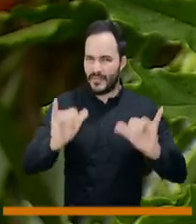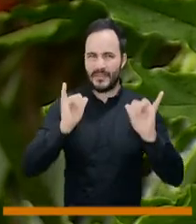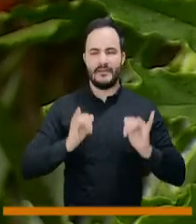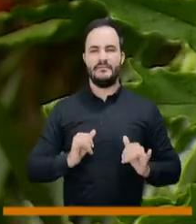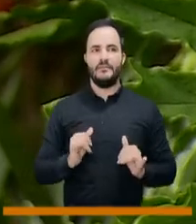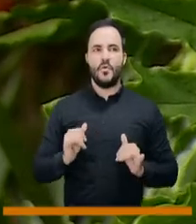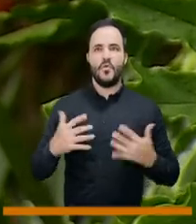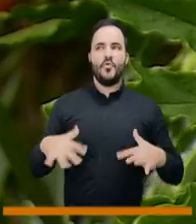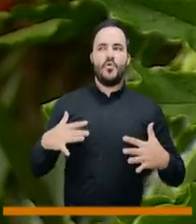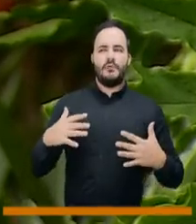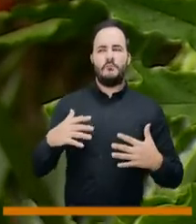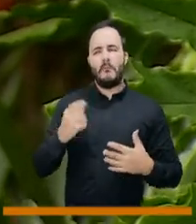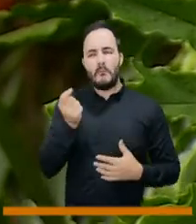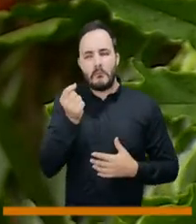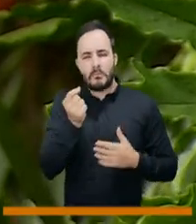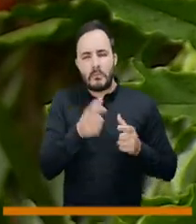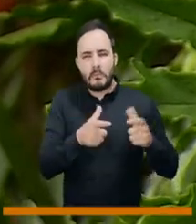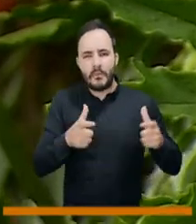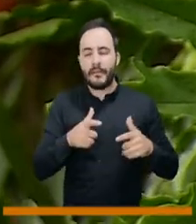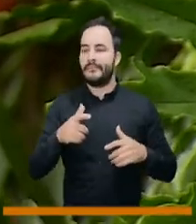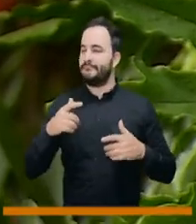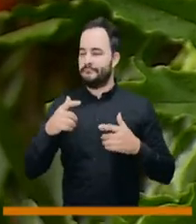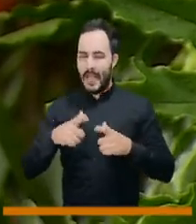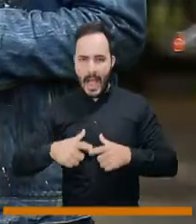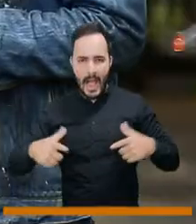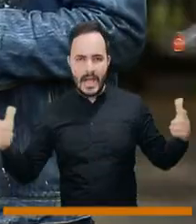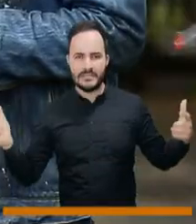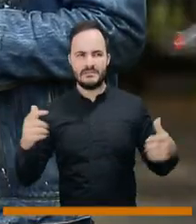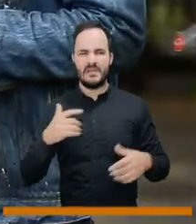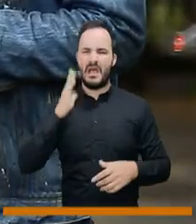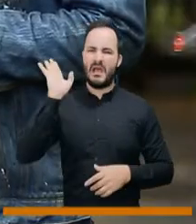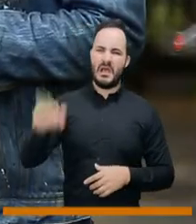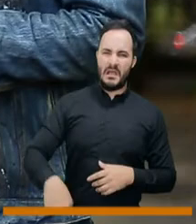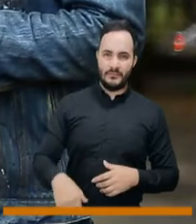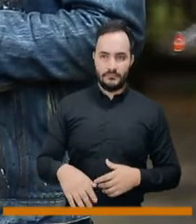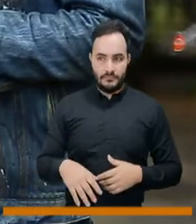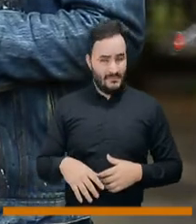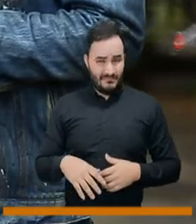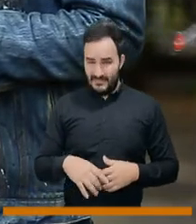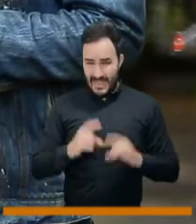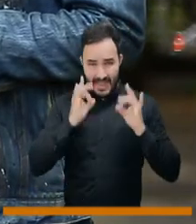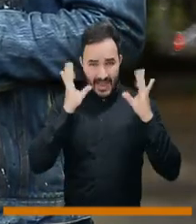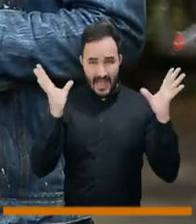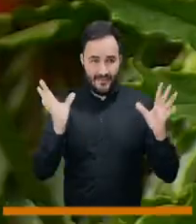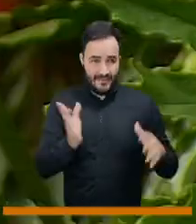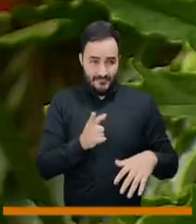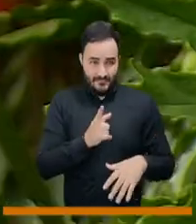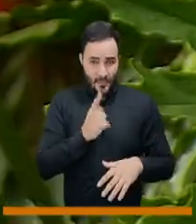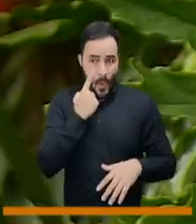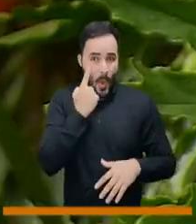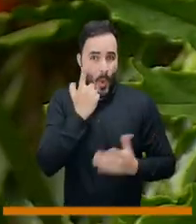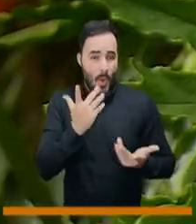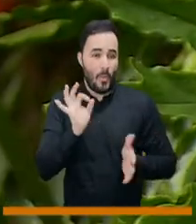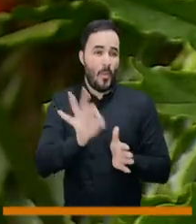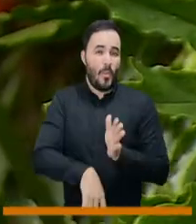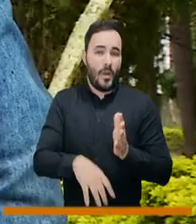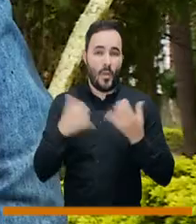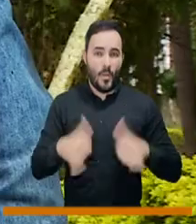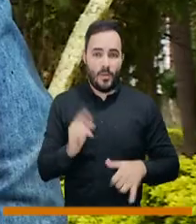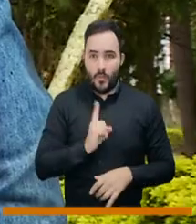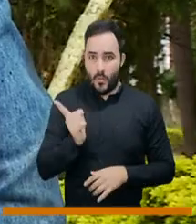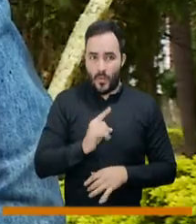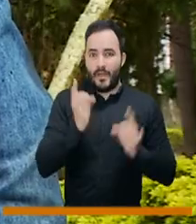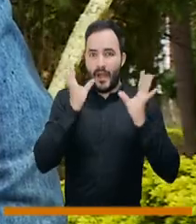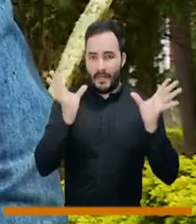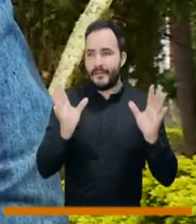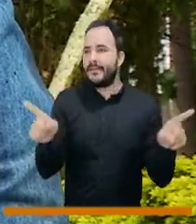porque la gente hoy cree que la salud mental no es importante y es tan importante como una hipertensión o como un cáncer o como cualquier